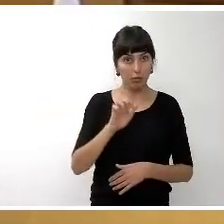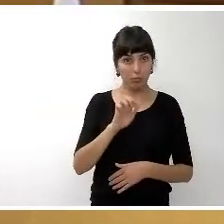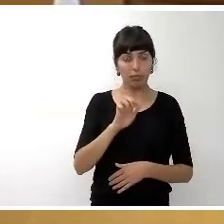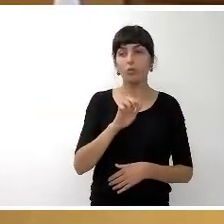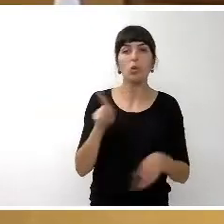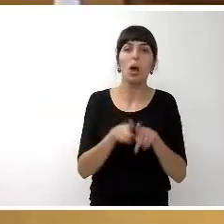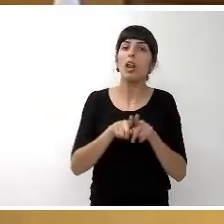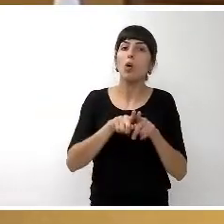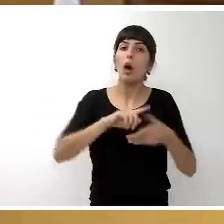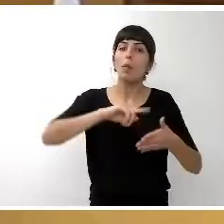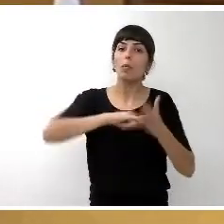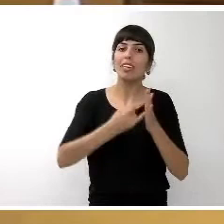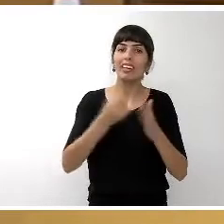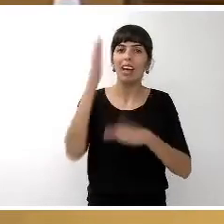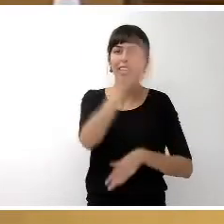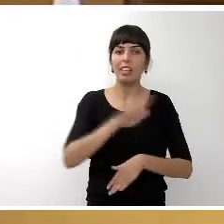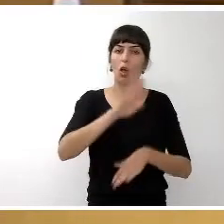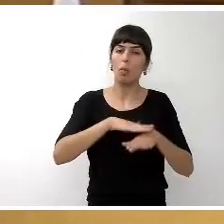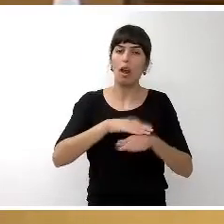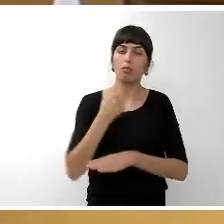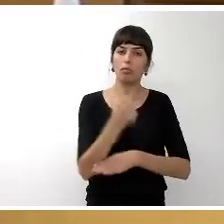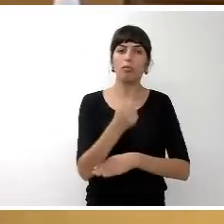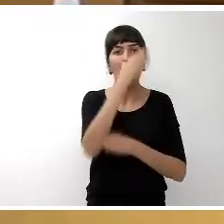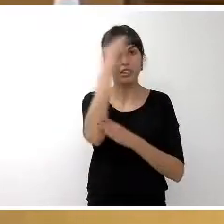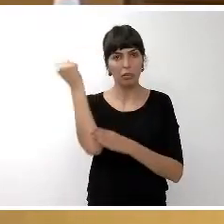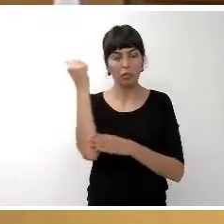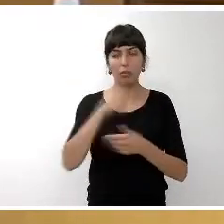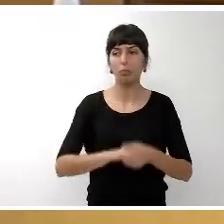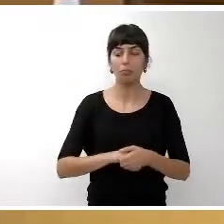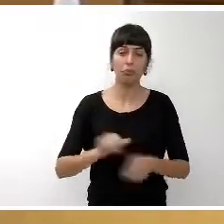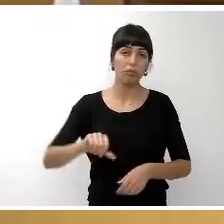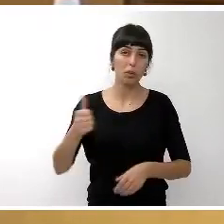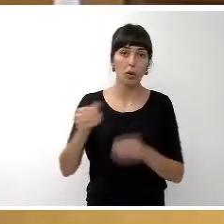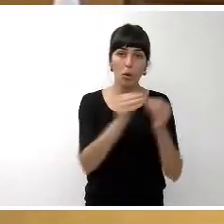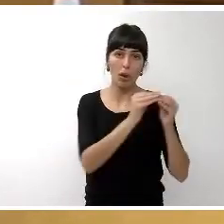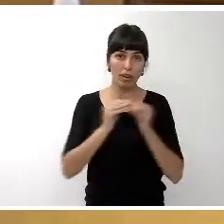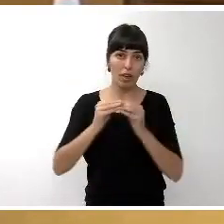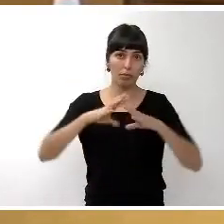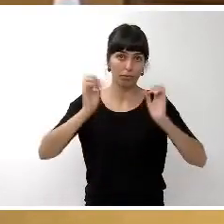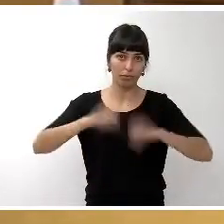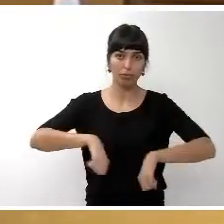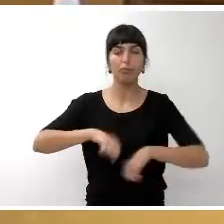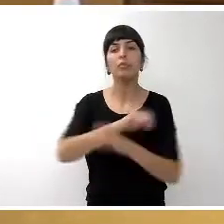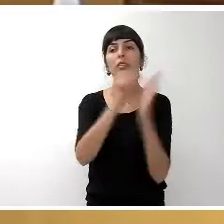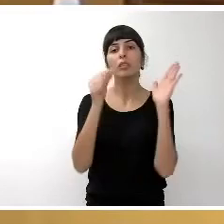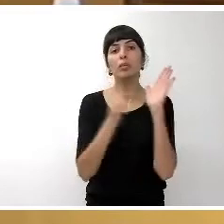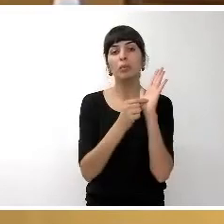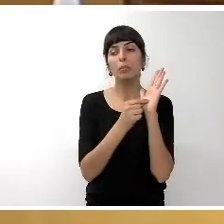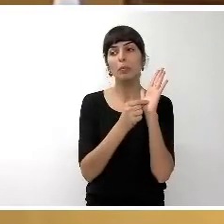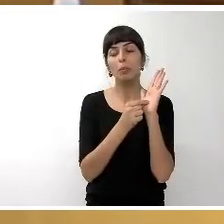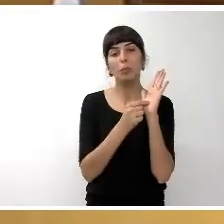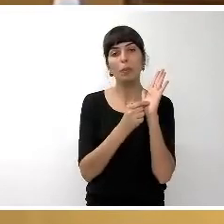Alzheimer. Muchas gracias a todos, lo aprobamos por unanimidad y seguimos con el orden del día del